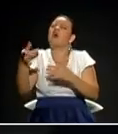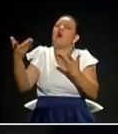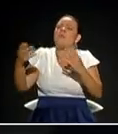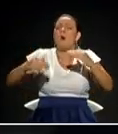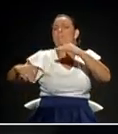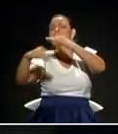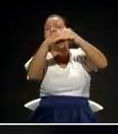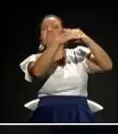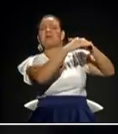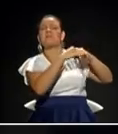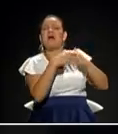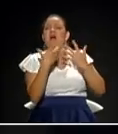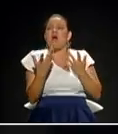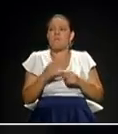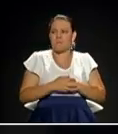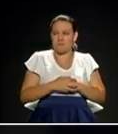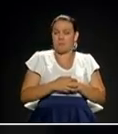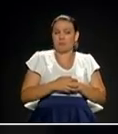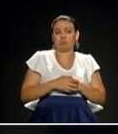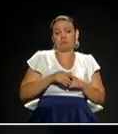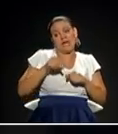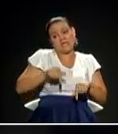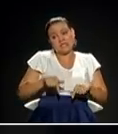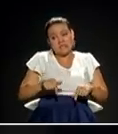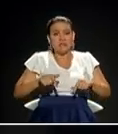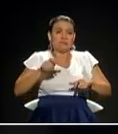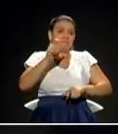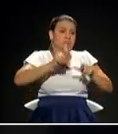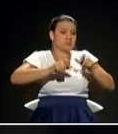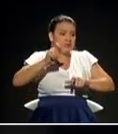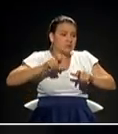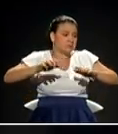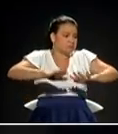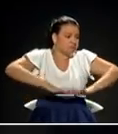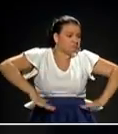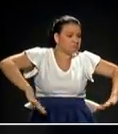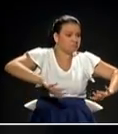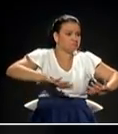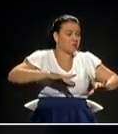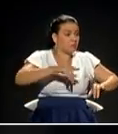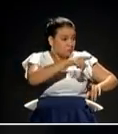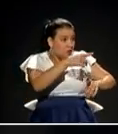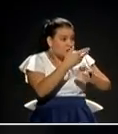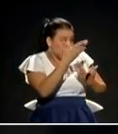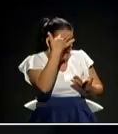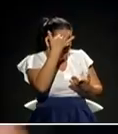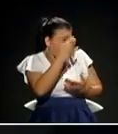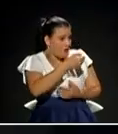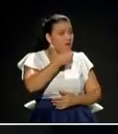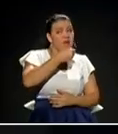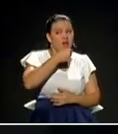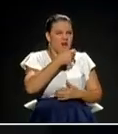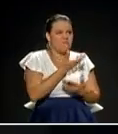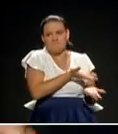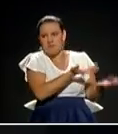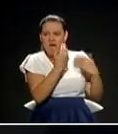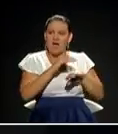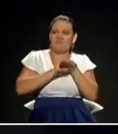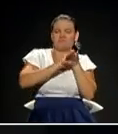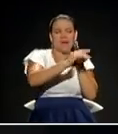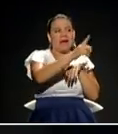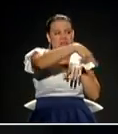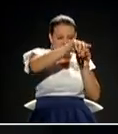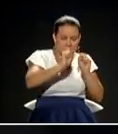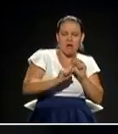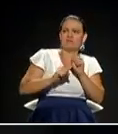Y más bien, cómo fomentar el talento local, cómo ayudar a que esté en las calles, que sea más democrática la visión cultural,